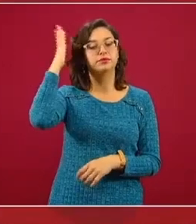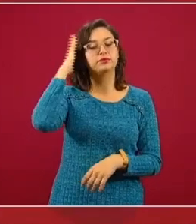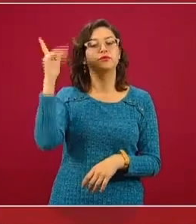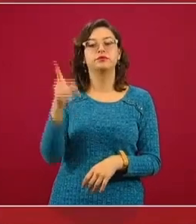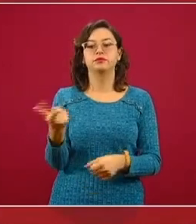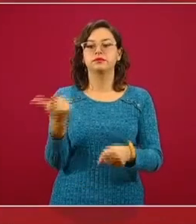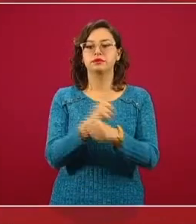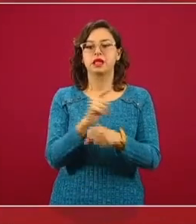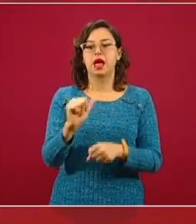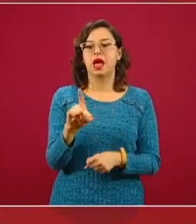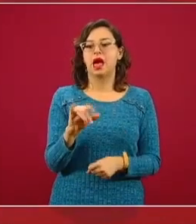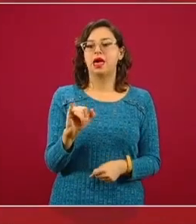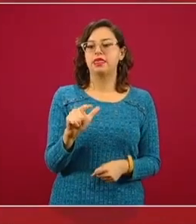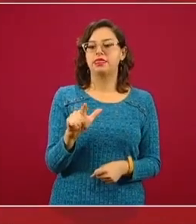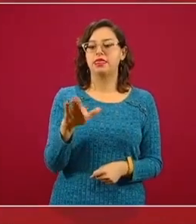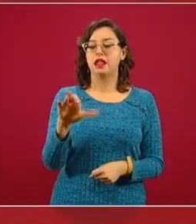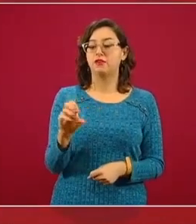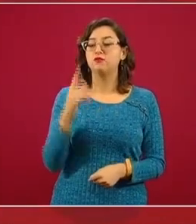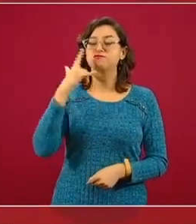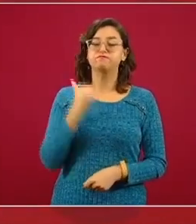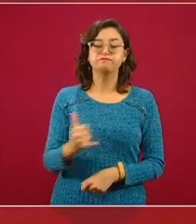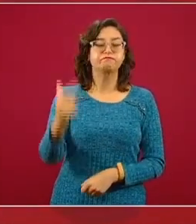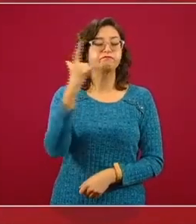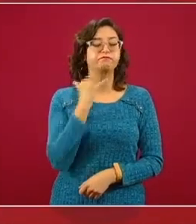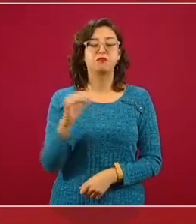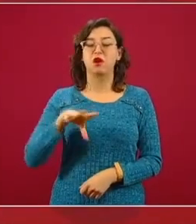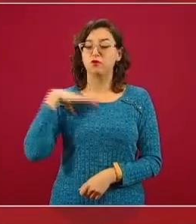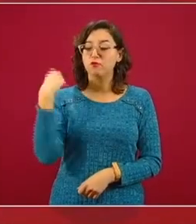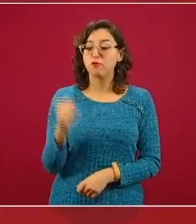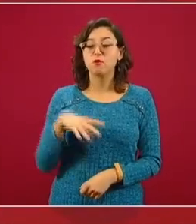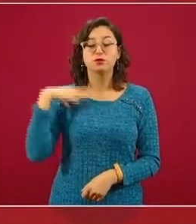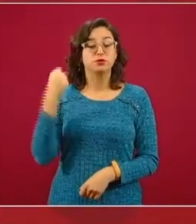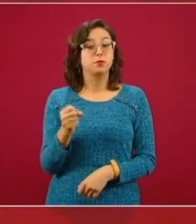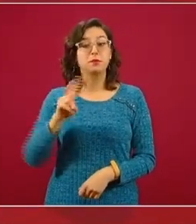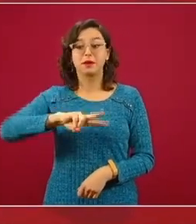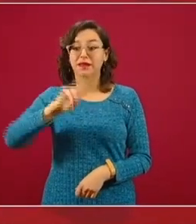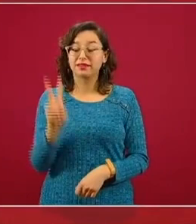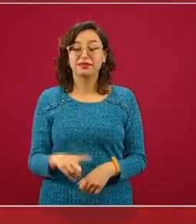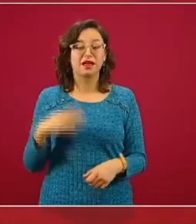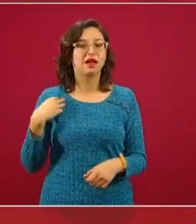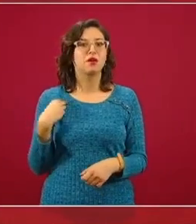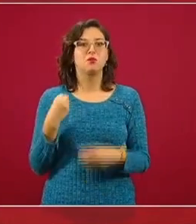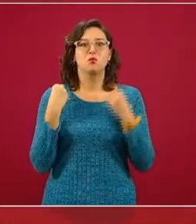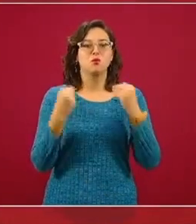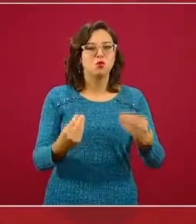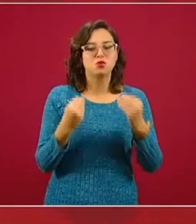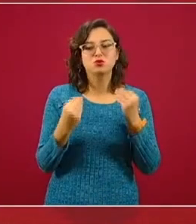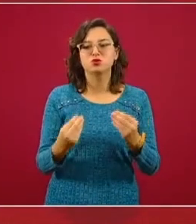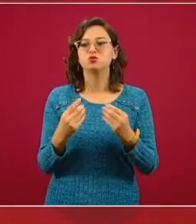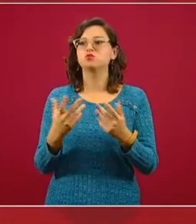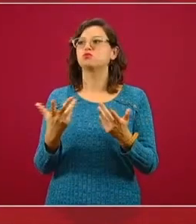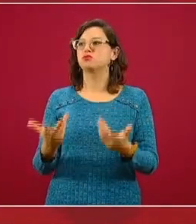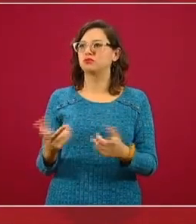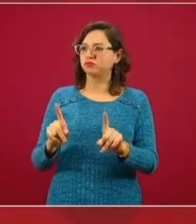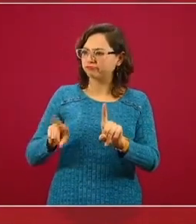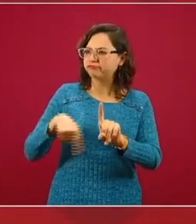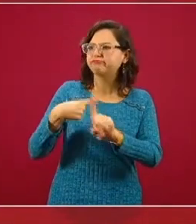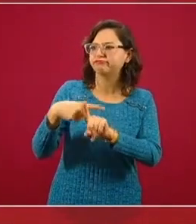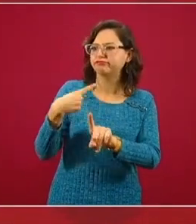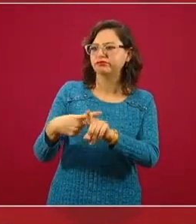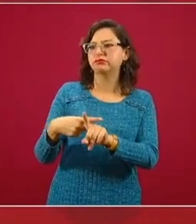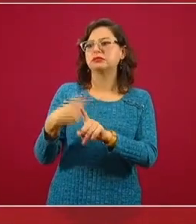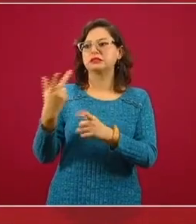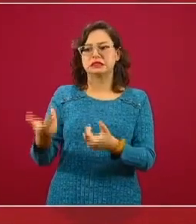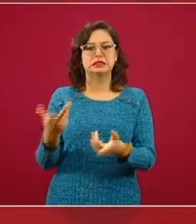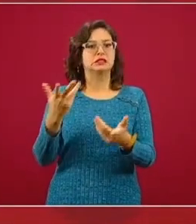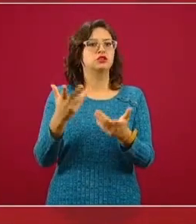Regino, está haciendo un esfuerzo impresionante y sumamente positivo para acercar a las comunidades